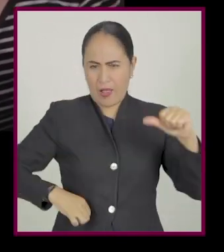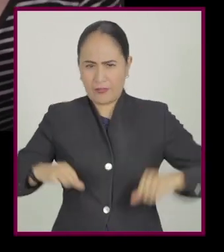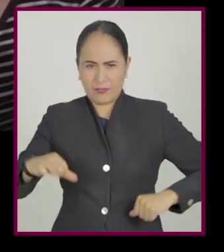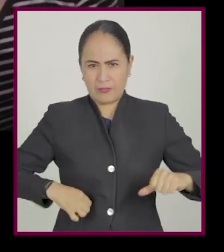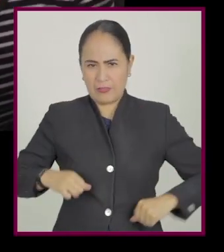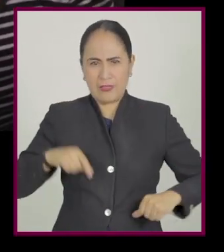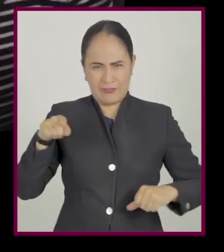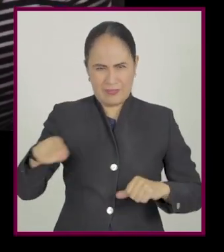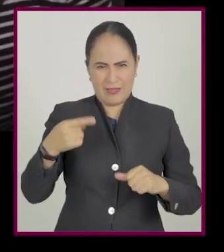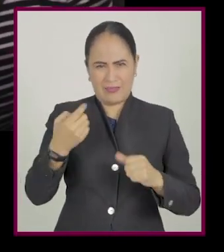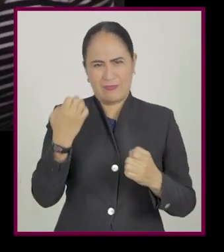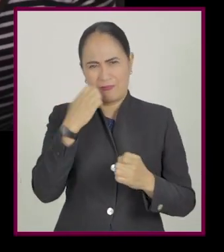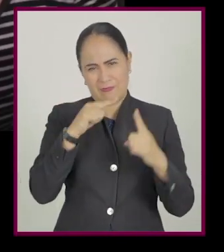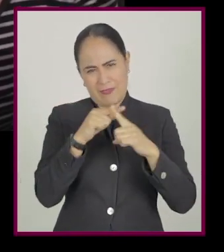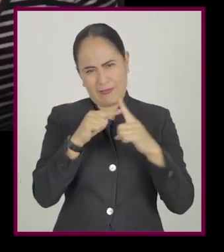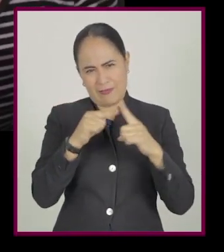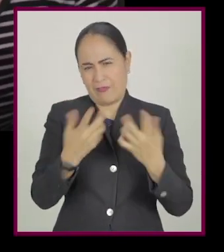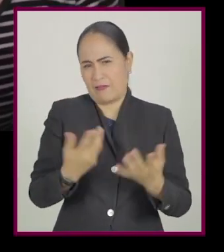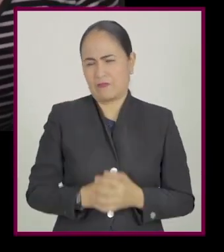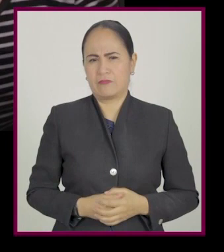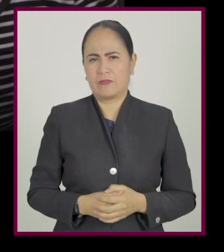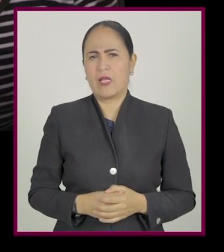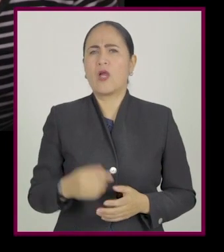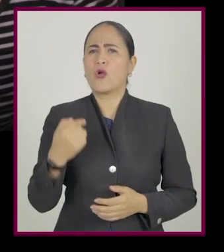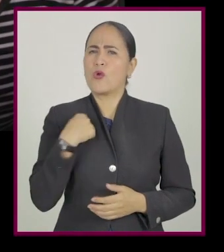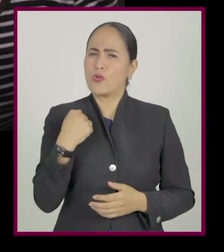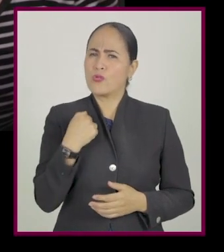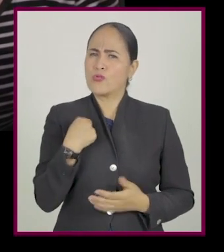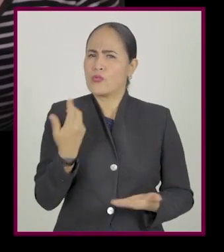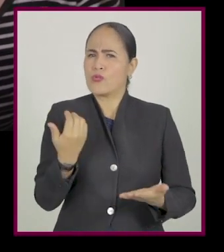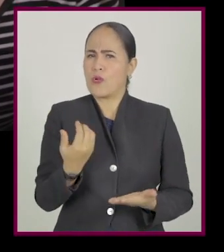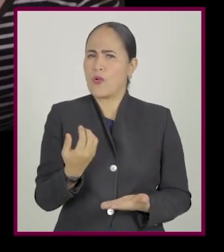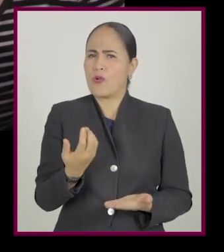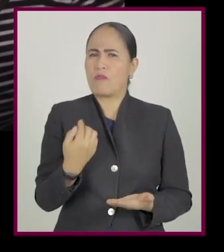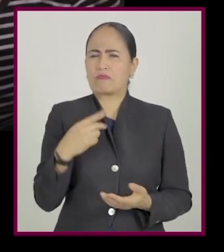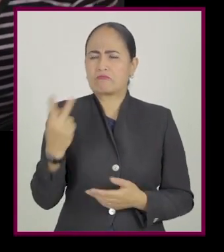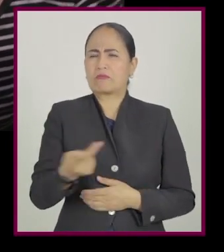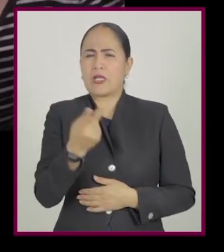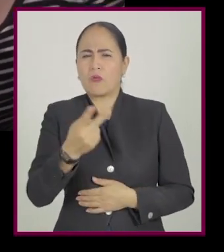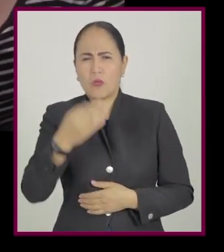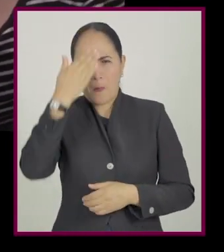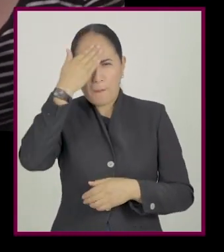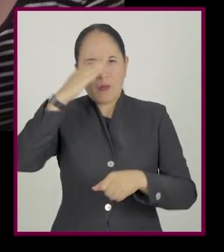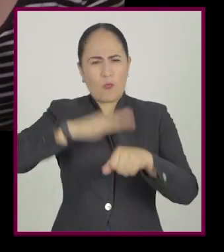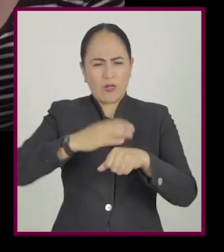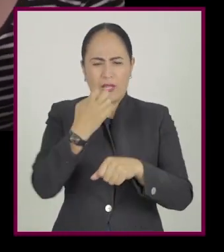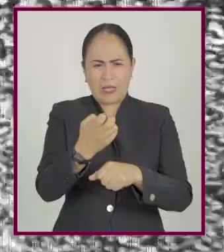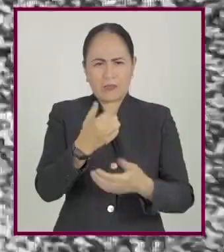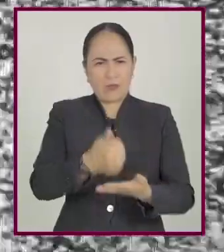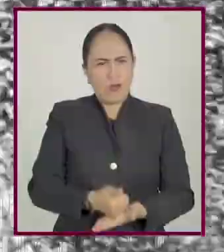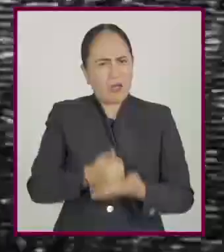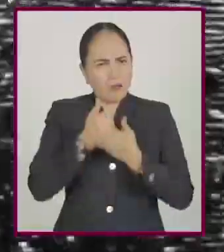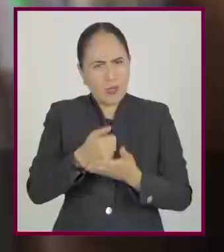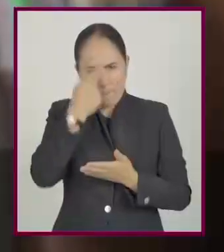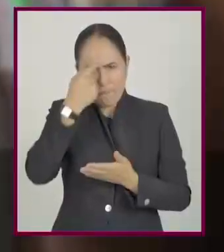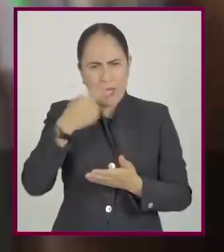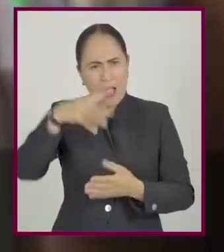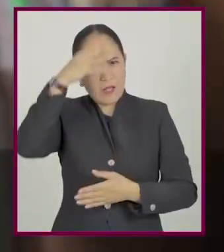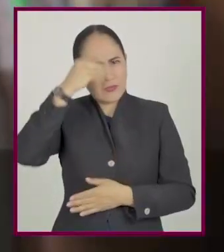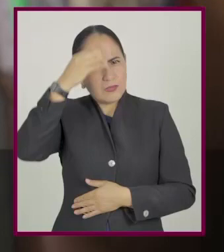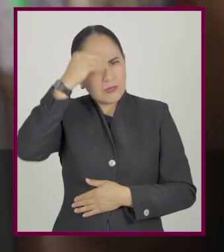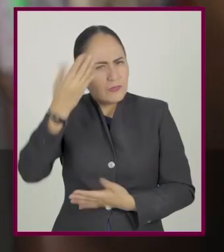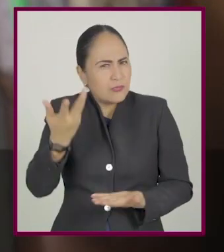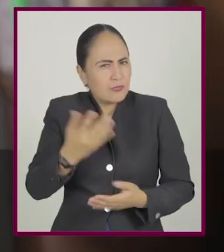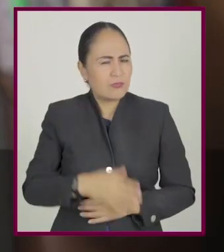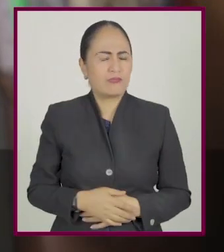las tareas escolares. Por lo que mi pregunta es, ¿cómo sirve la memoria para aprender? Gracias